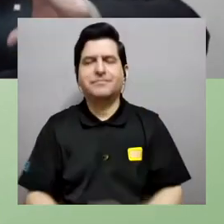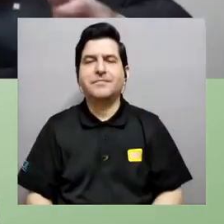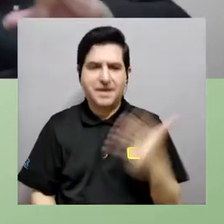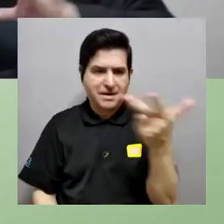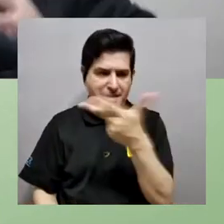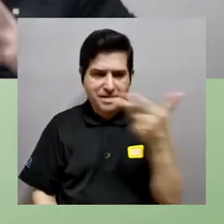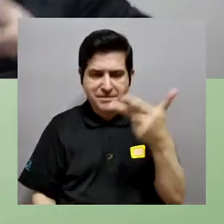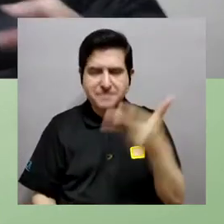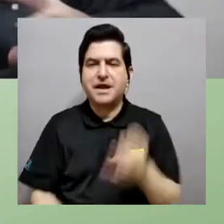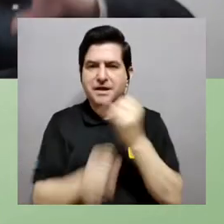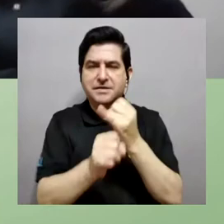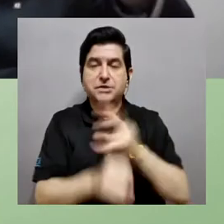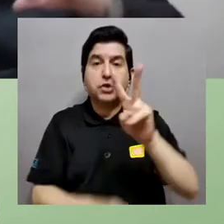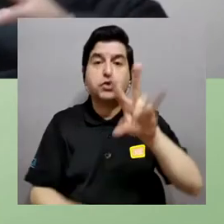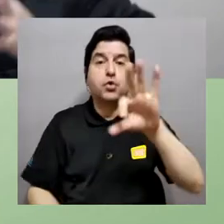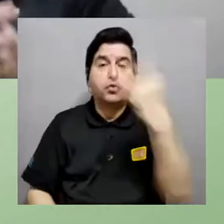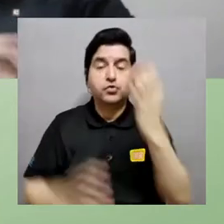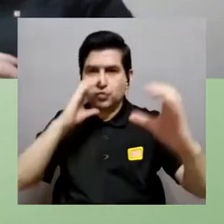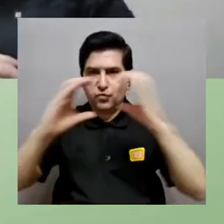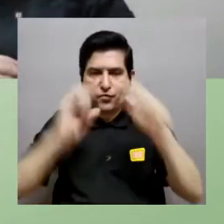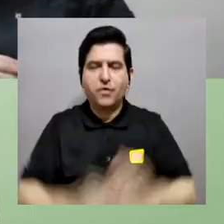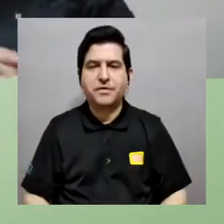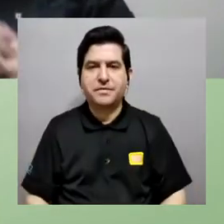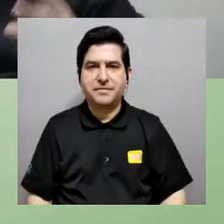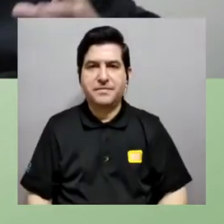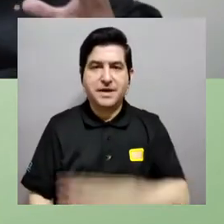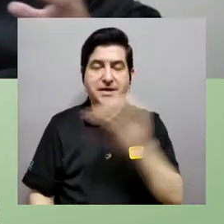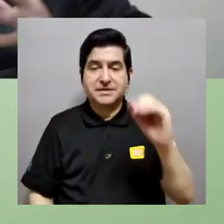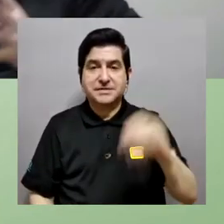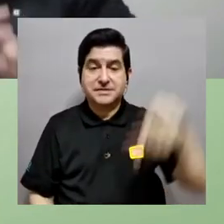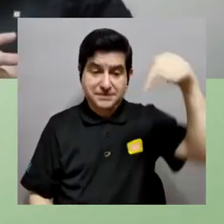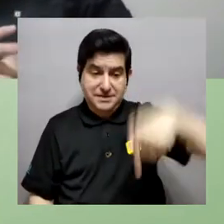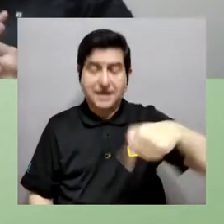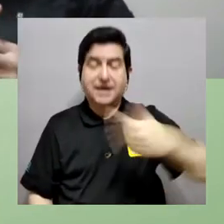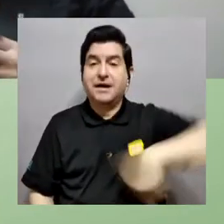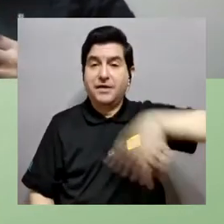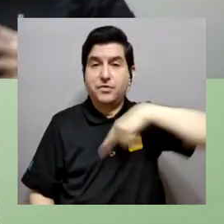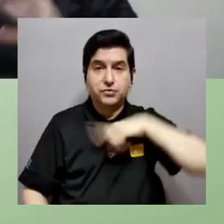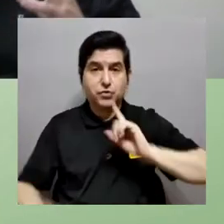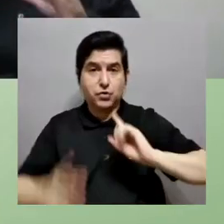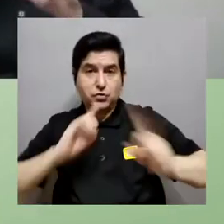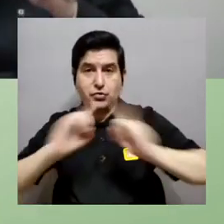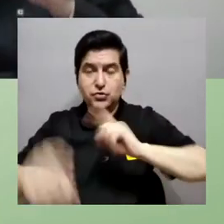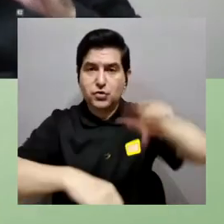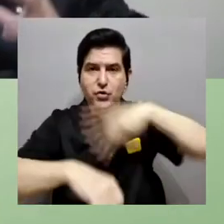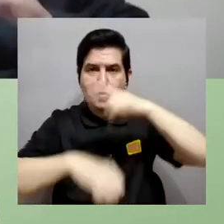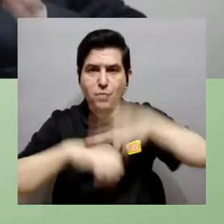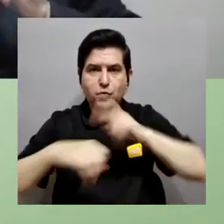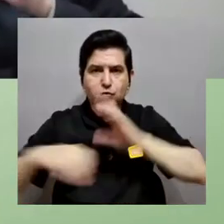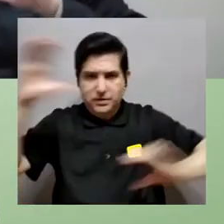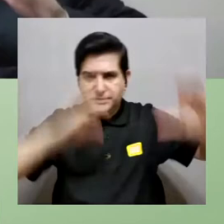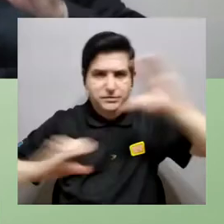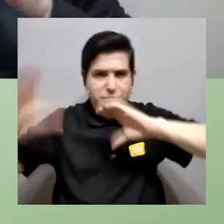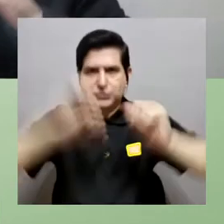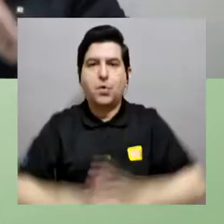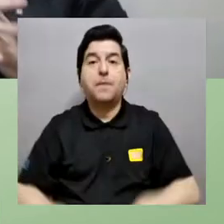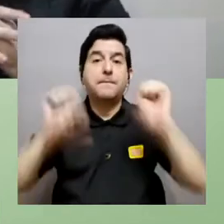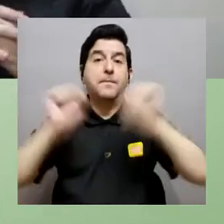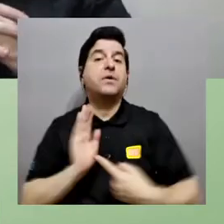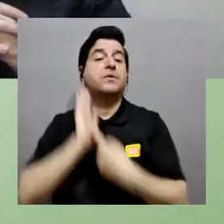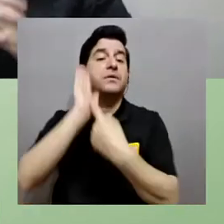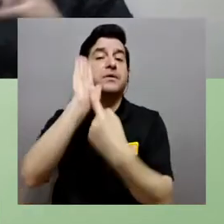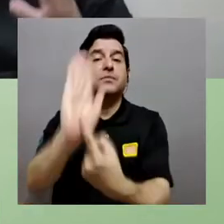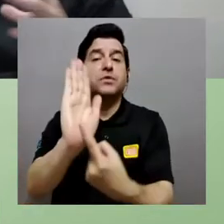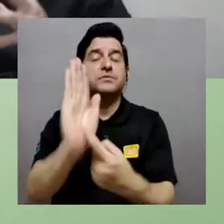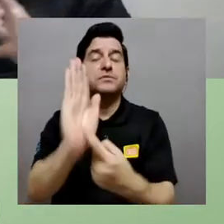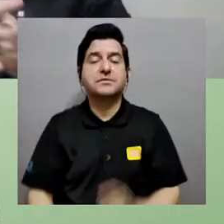instancias, dos medios de comunicación y esta instancia de divulgación nacional de la ciencia, pues para llevarte